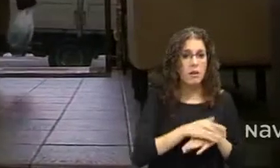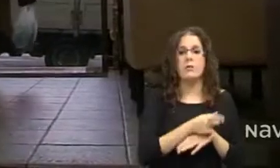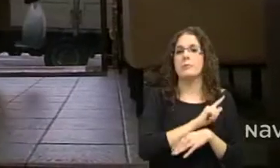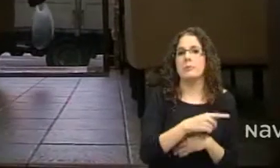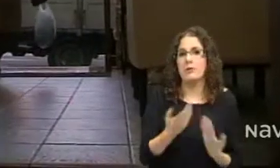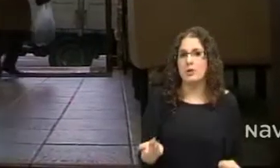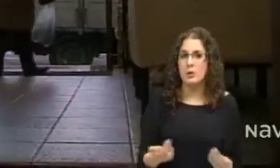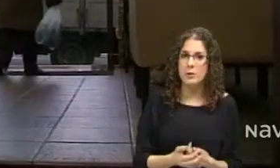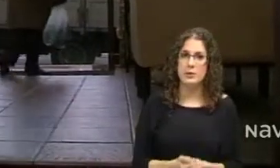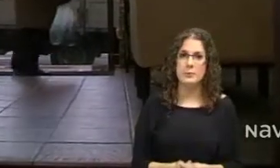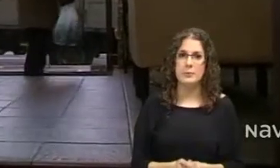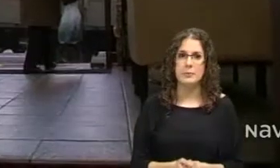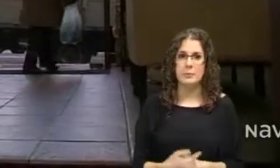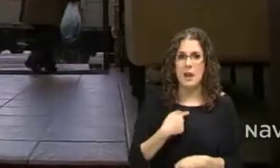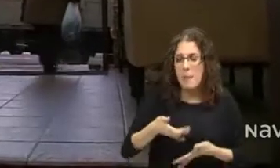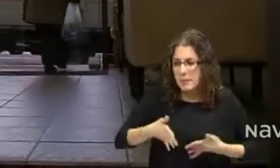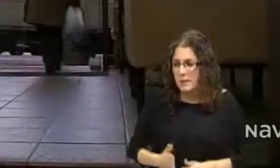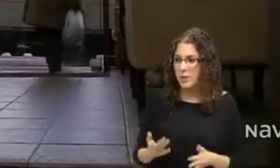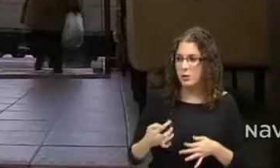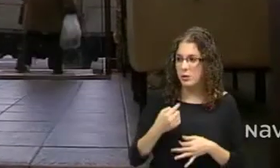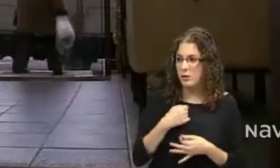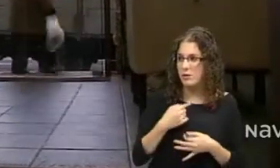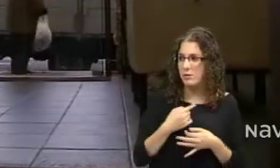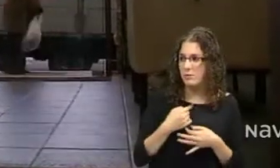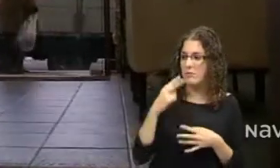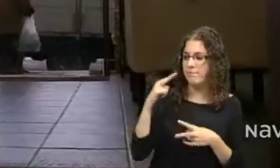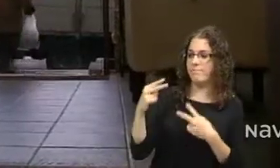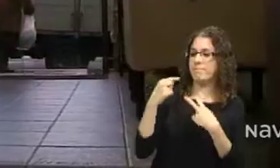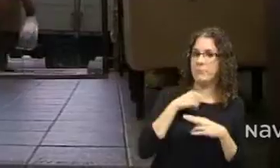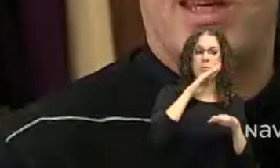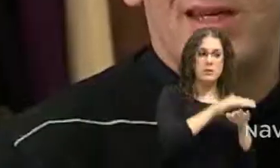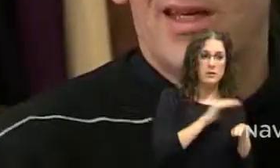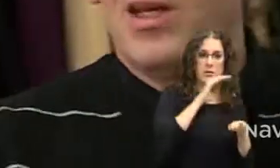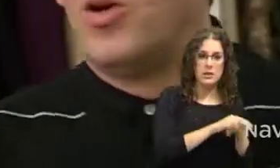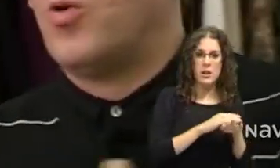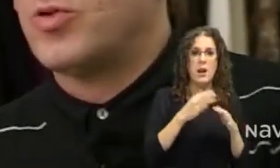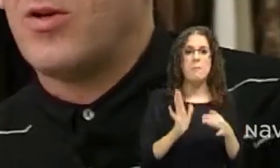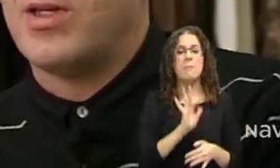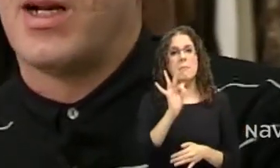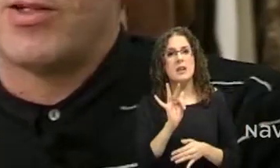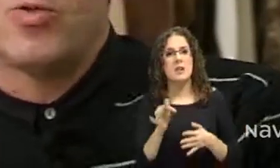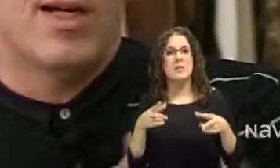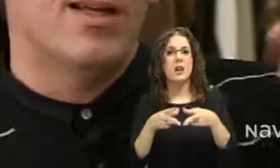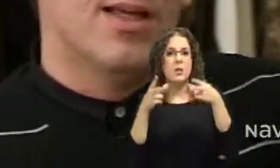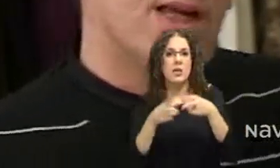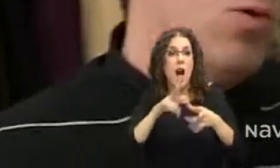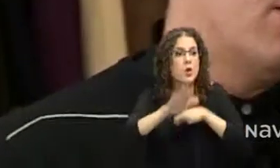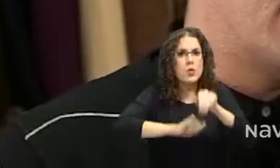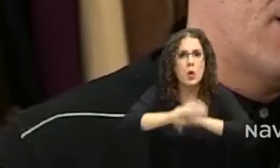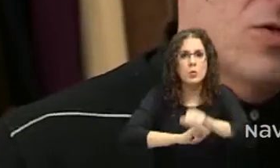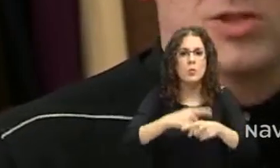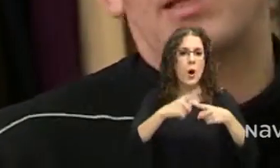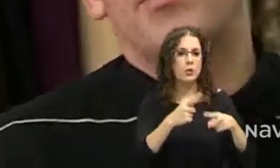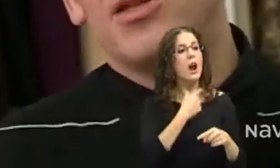dejar de herencia a nuestros hijos. Una sociedad de consumo que todo lo que no quiere lo usa, lo tira a la basura y